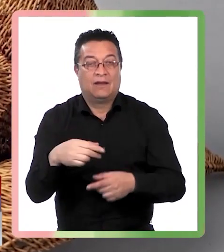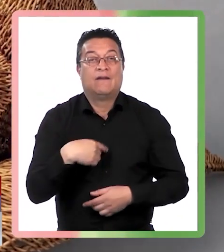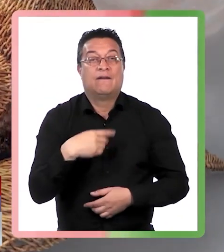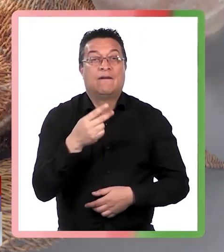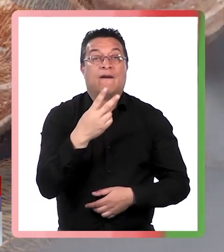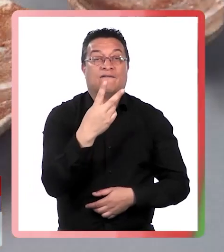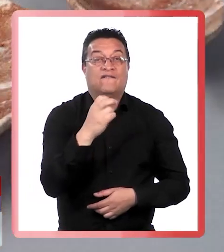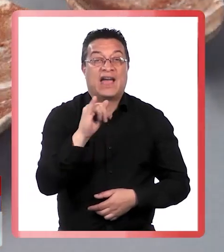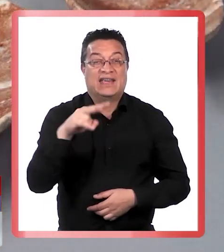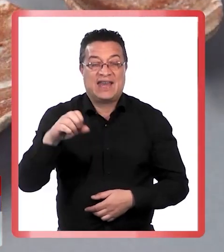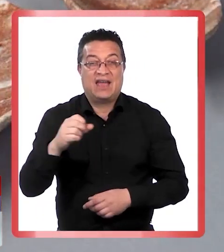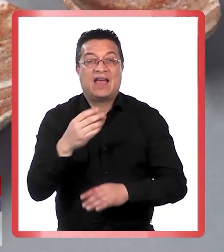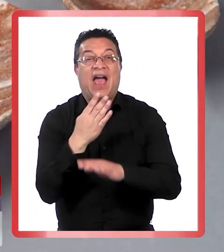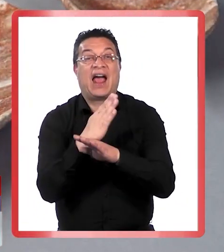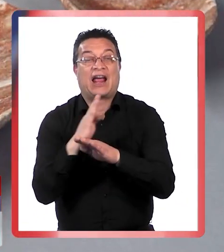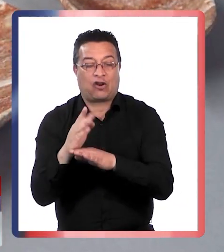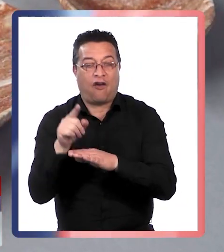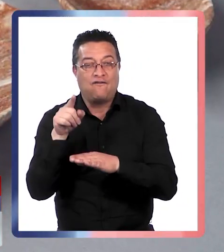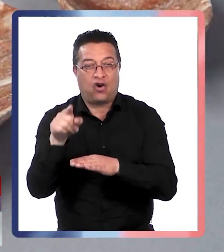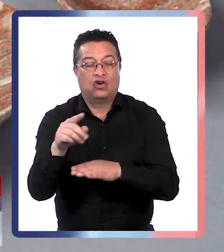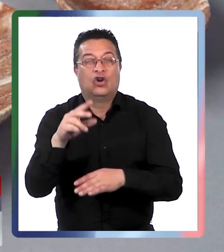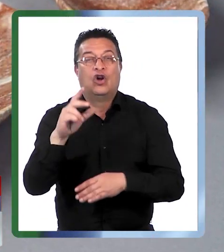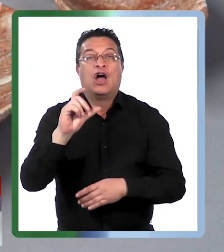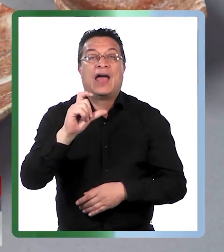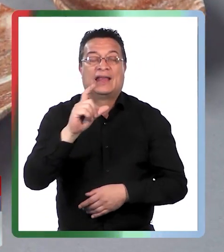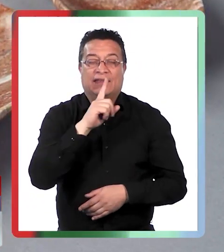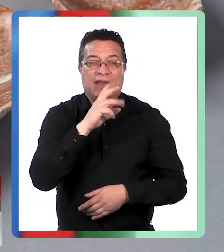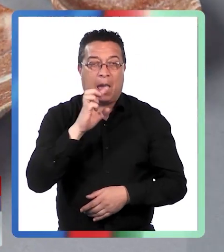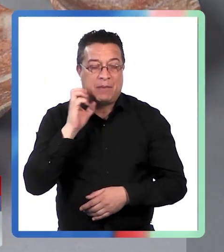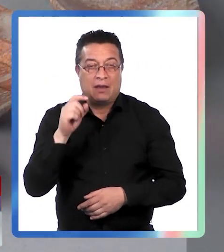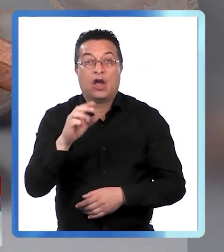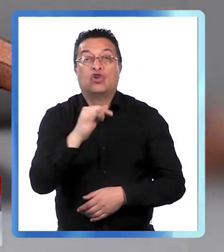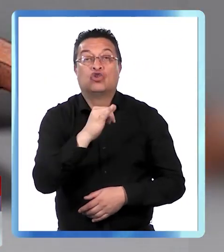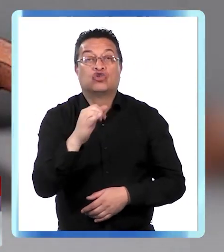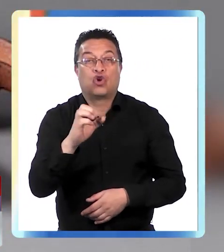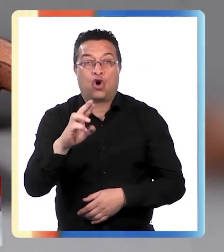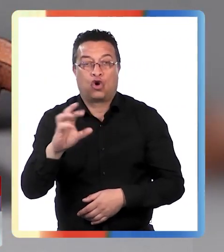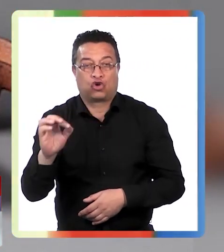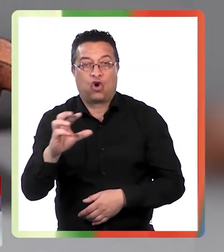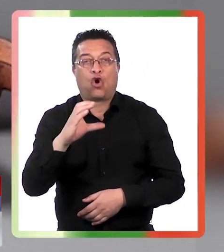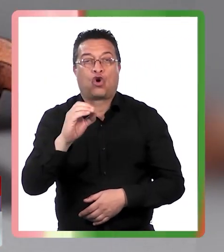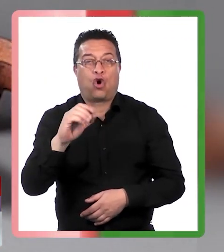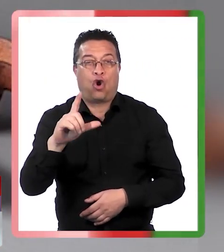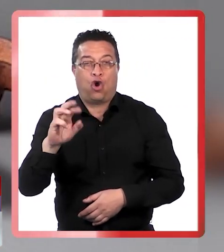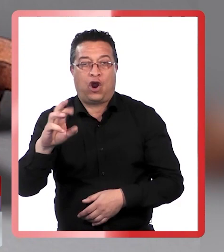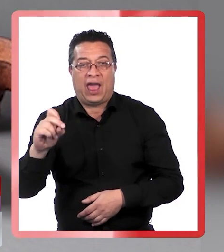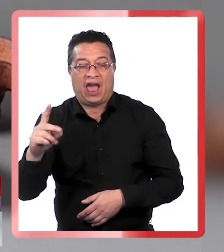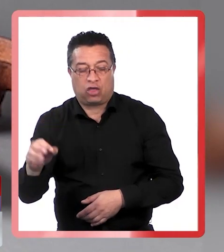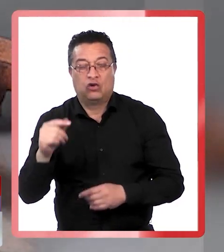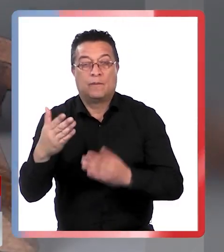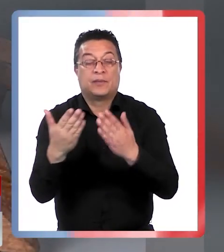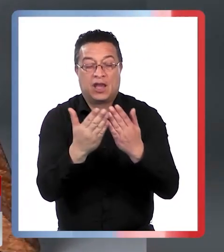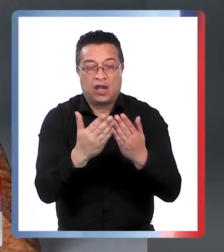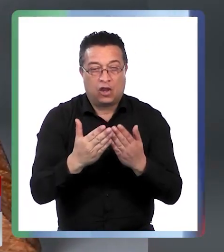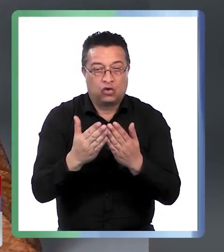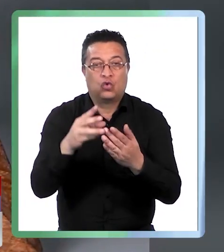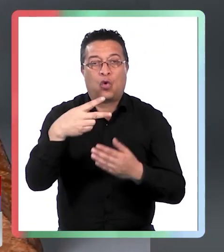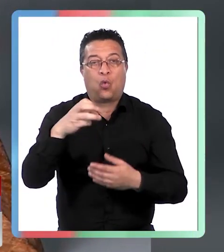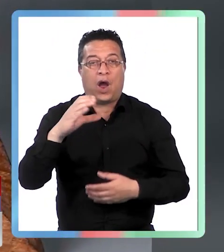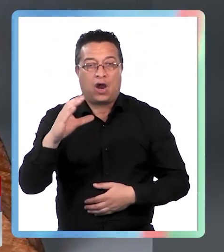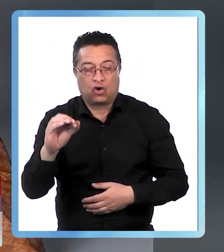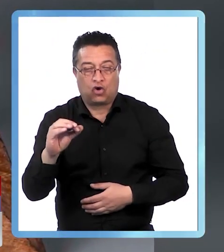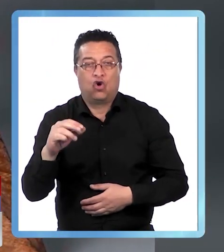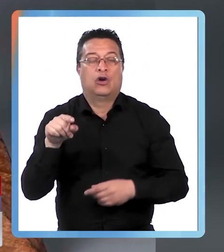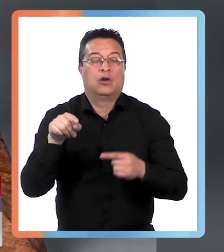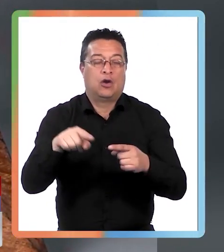Coliboro Vaina de Algarrobo de Nelson Castillo Tapia Zorro colorado de Tatané Durán Estudio